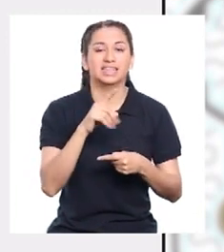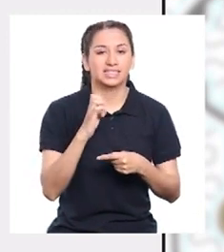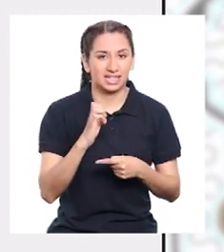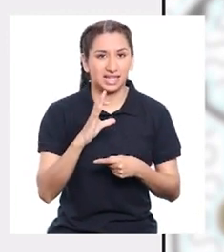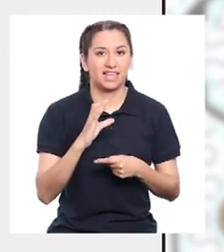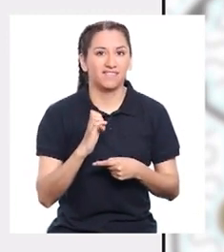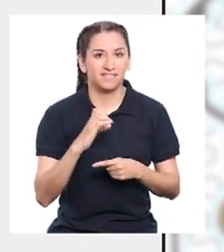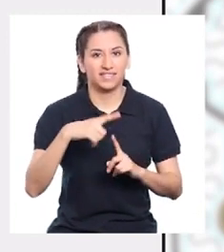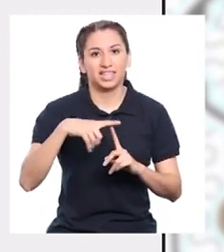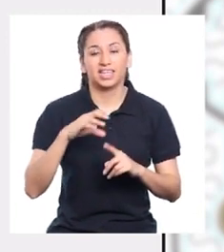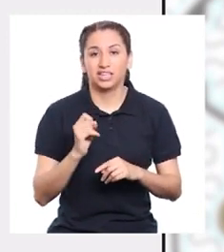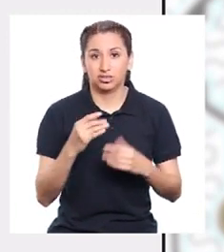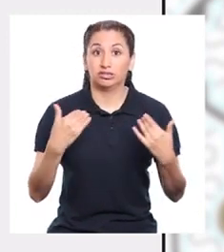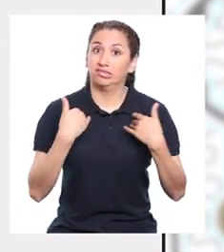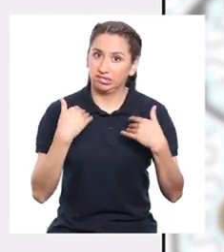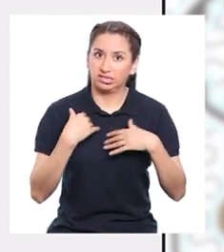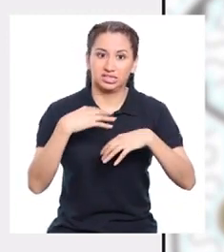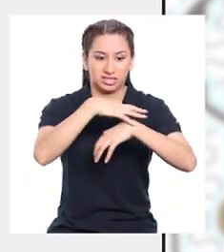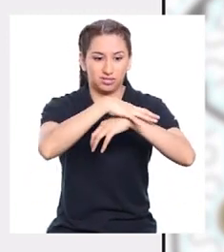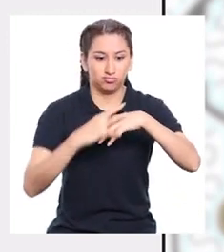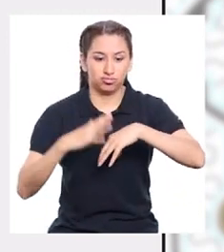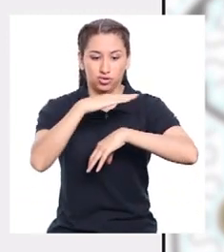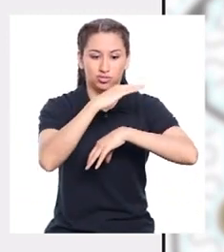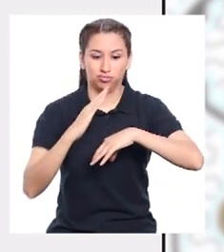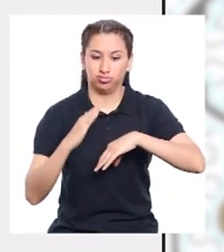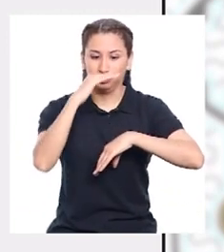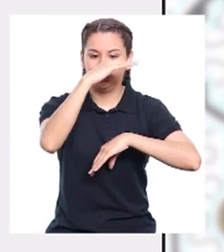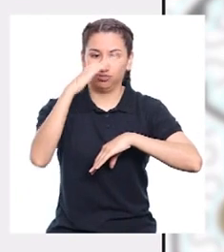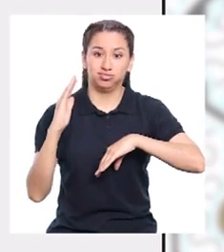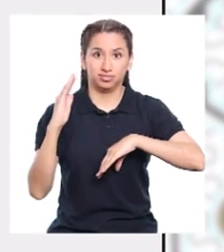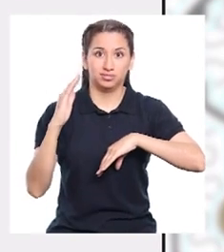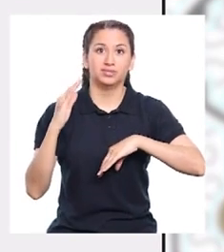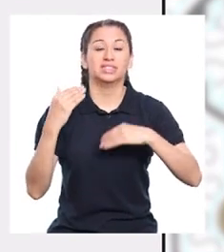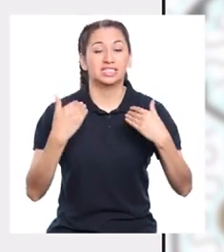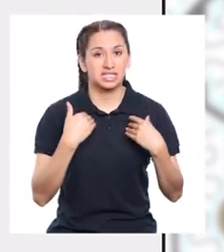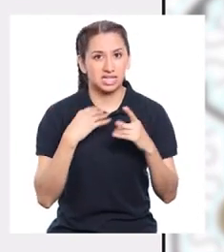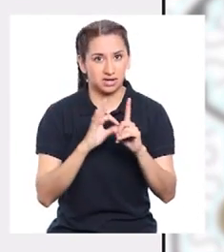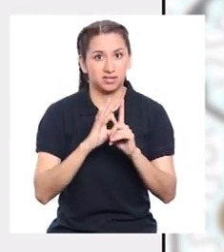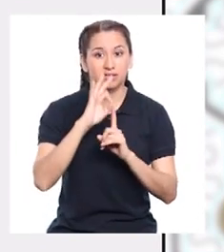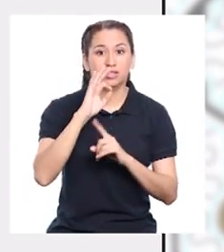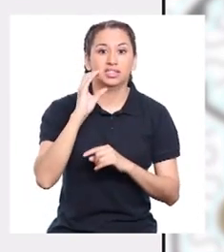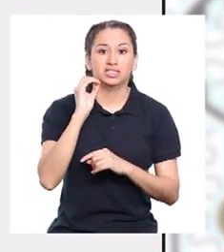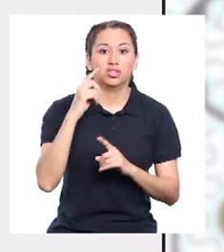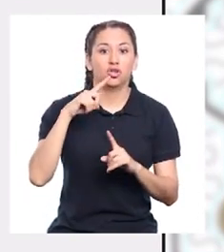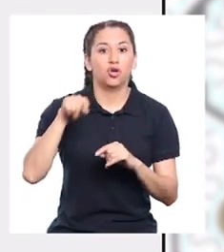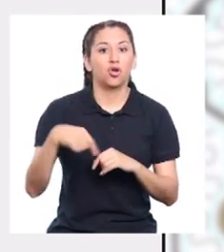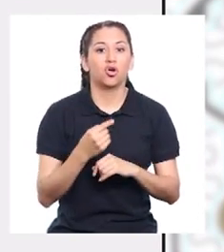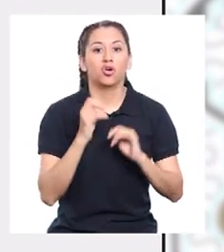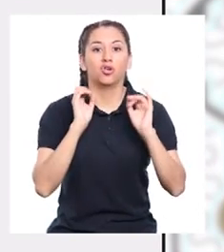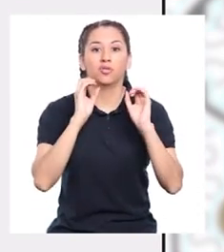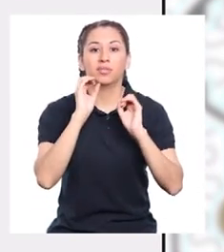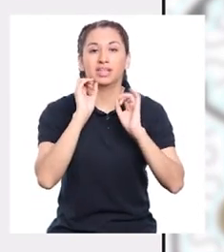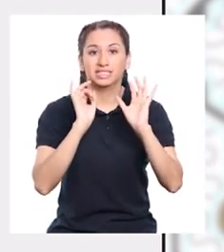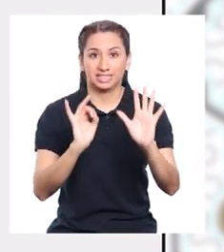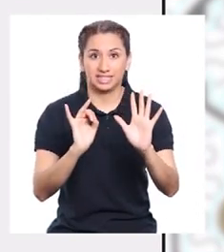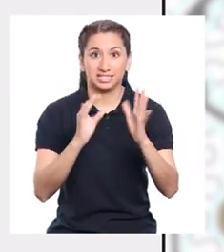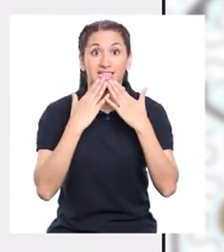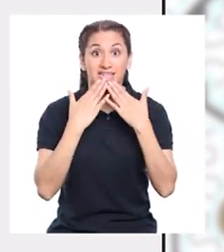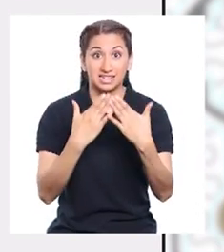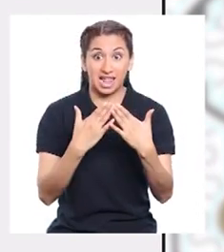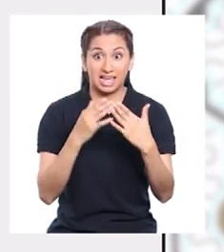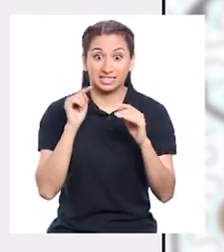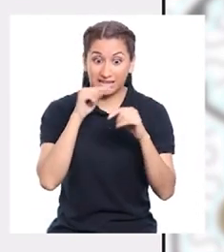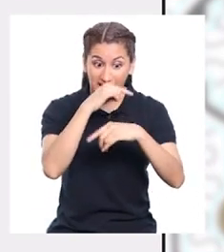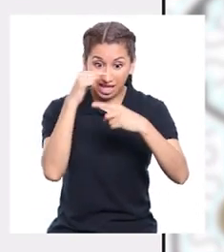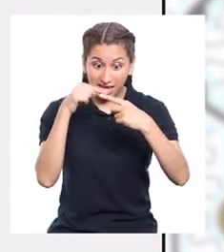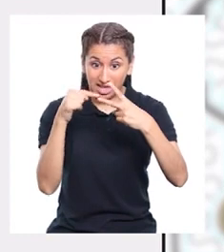invernadero y deben existir en la atmósfera una mínima proporción del 0,07%. Gracias a ellos, el planeta